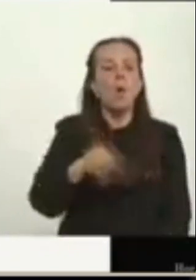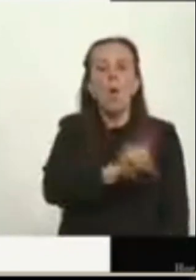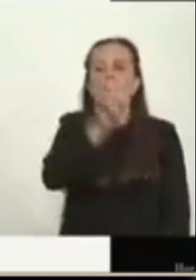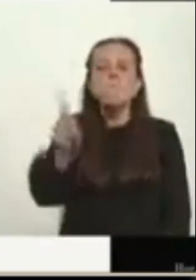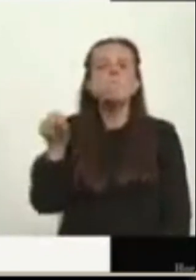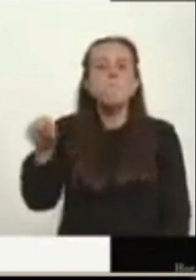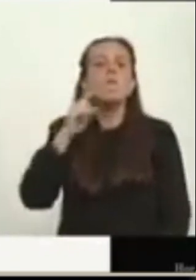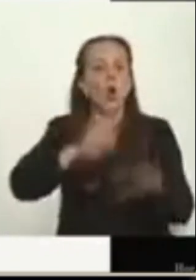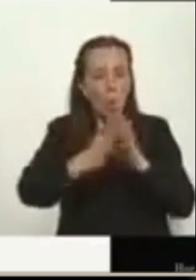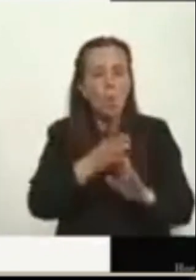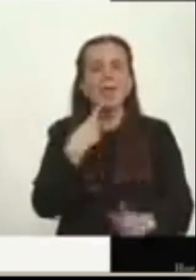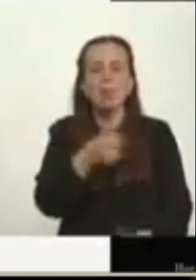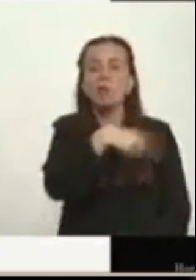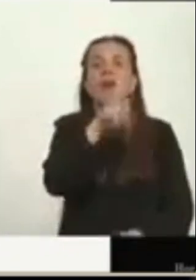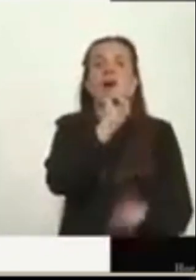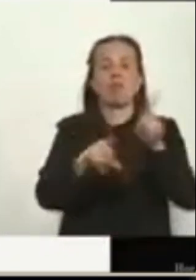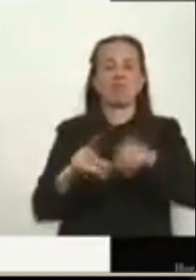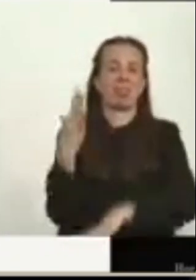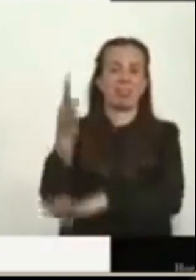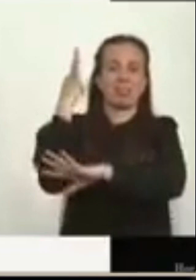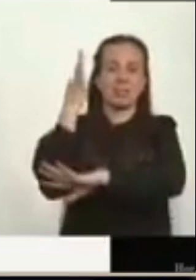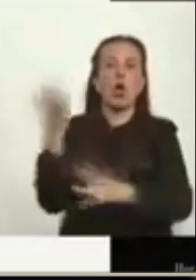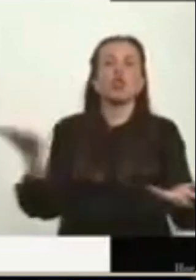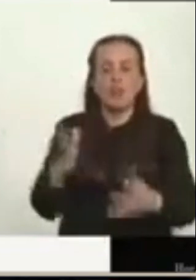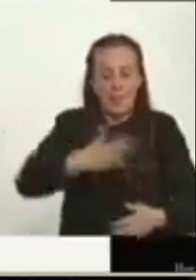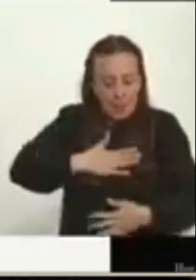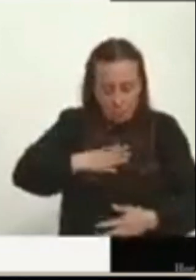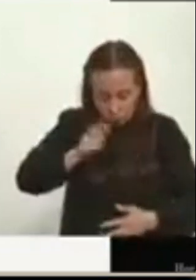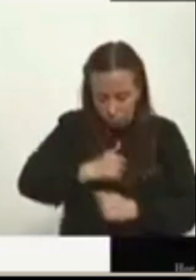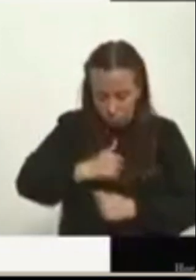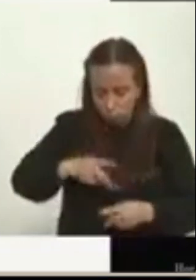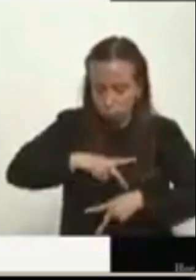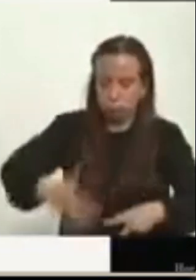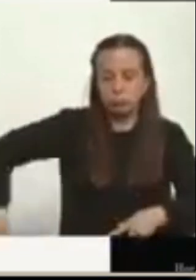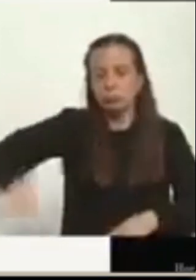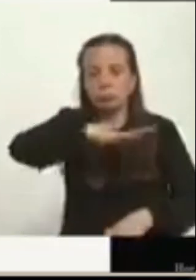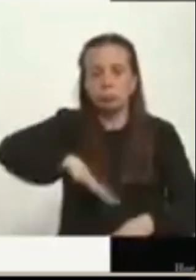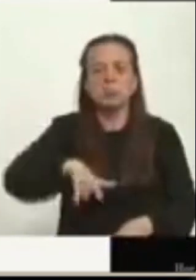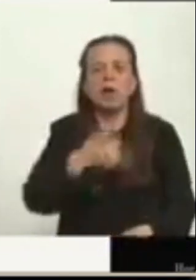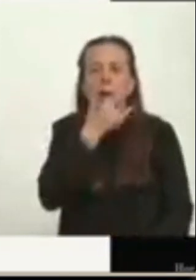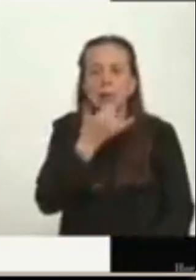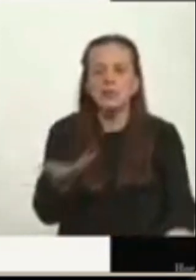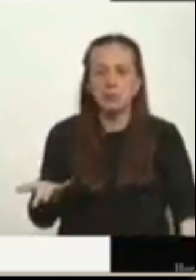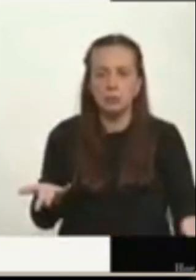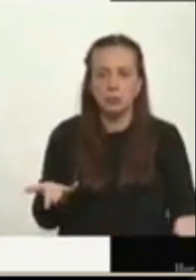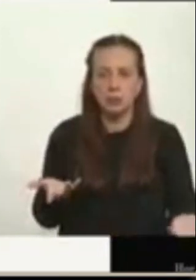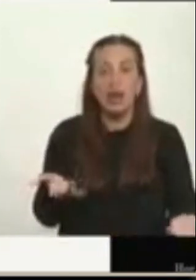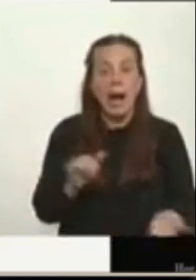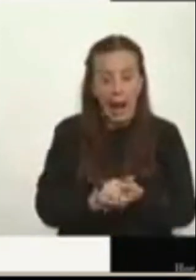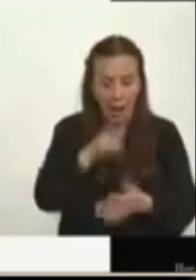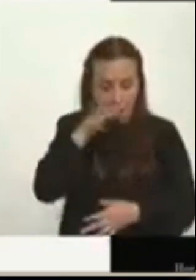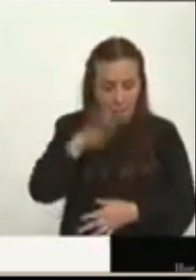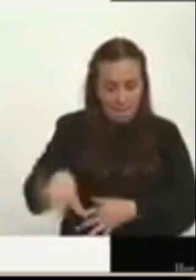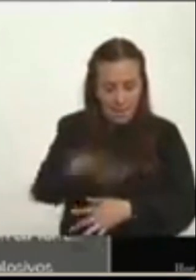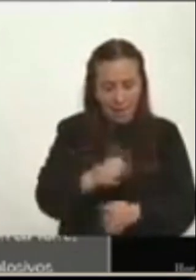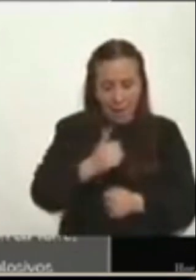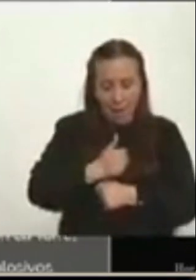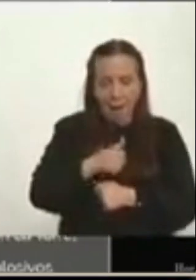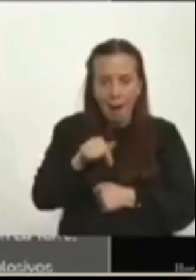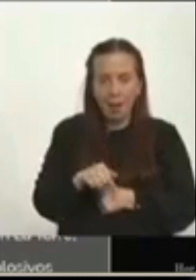como dijo la comunidad y hay testigos, en su parcela. ¿Y qué ocurrió? Estando en su parcela,